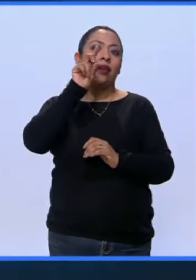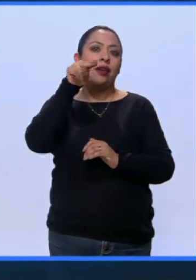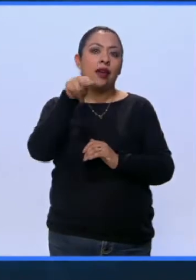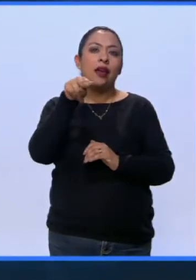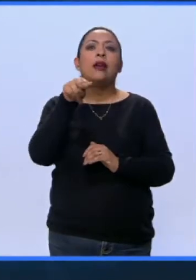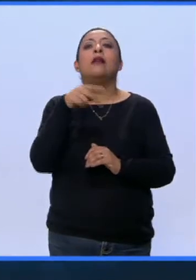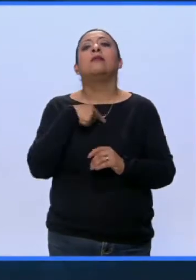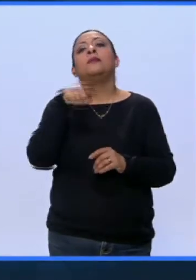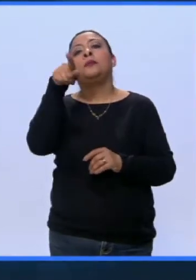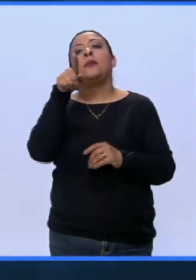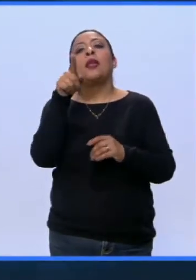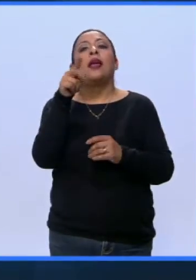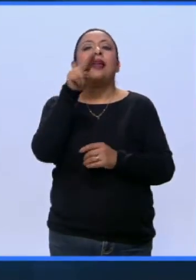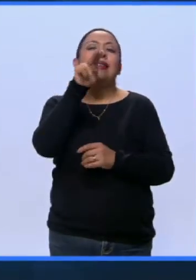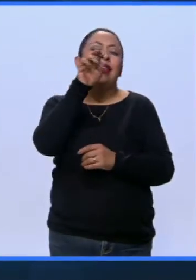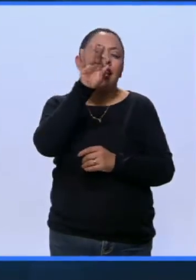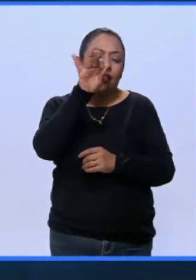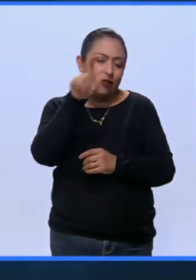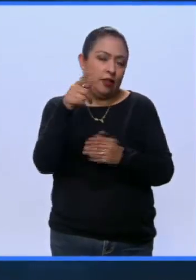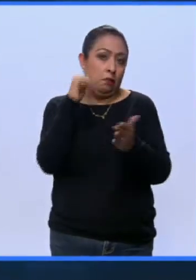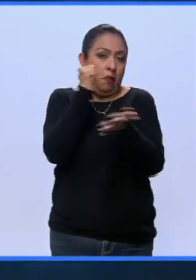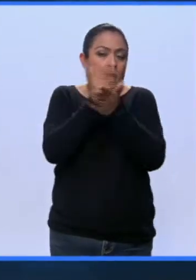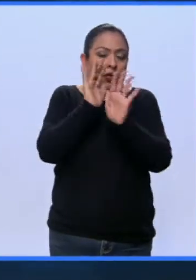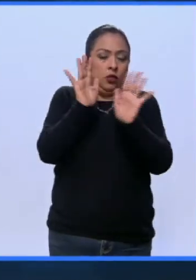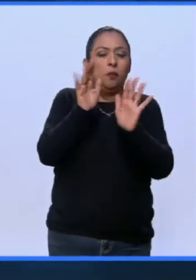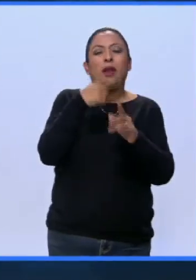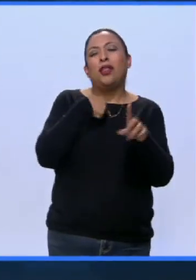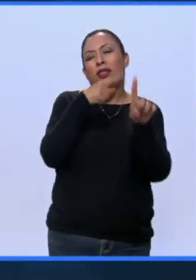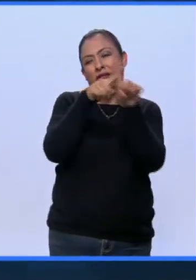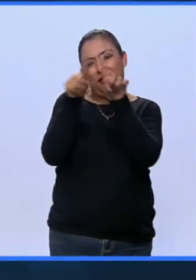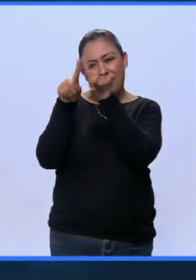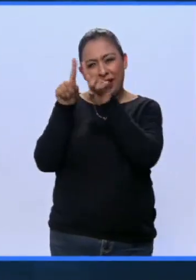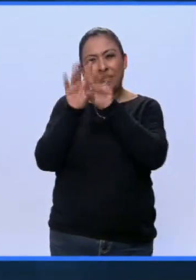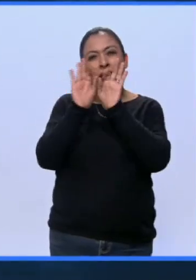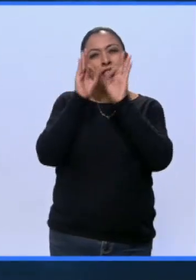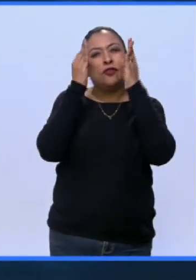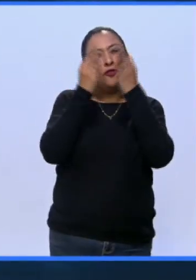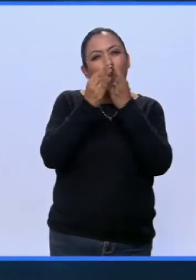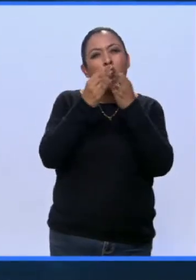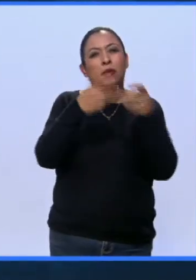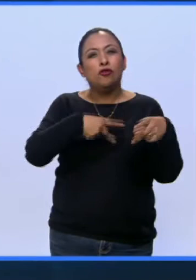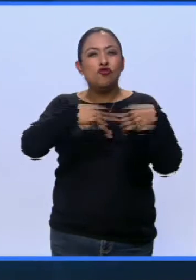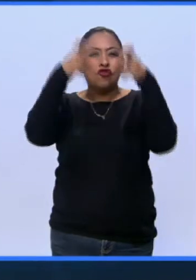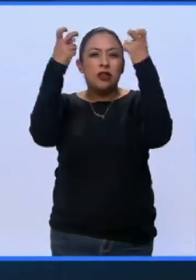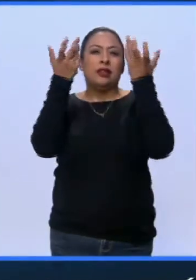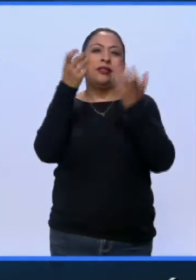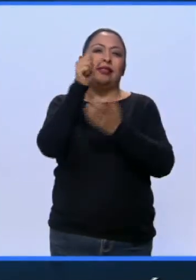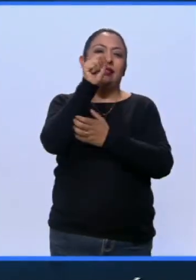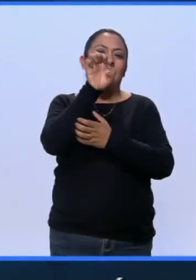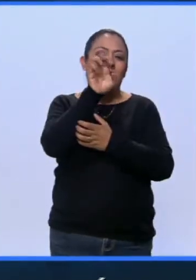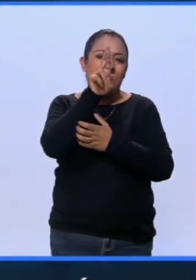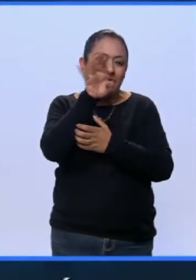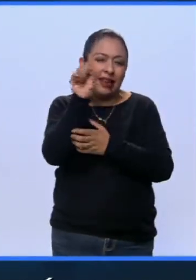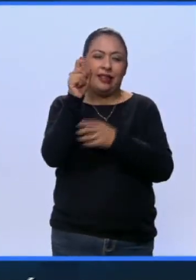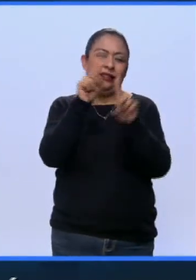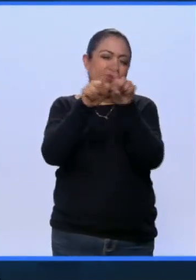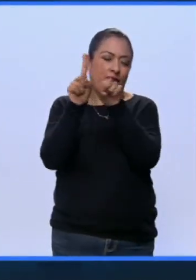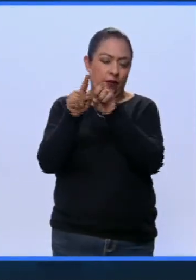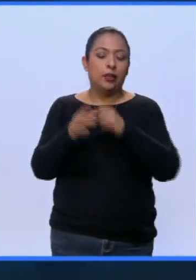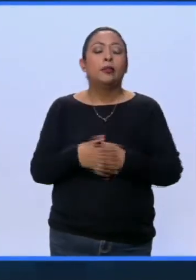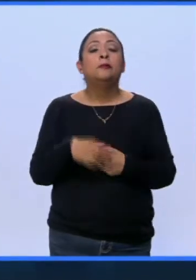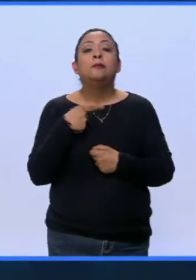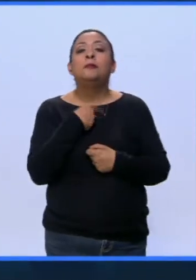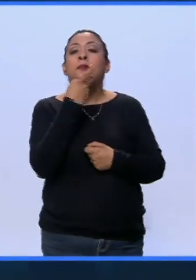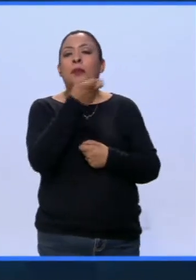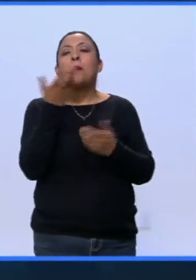ido a Netflix, se ha ido a, no quiero decir marcas, pero bueno, digo, todo lo que es las series y todas las nuevas vas a hablar también, por ejemplo, de